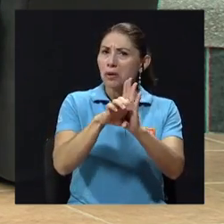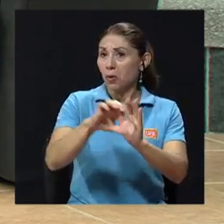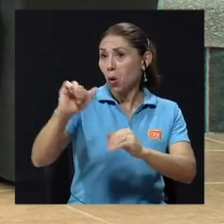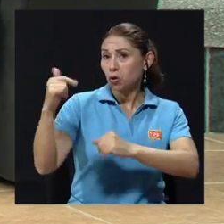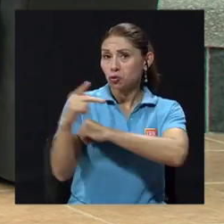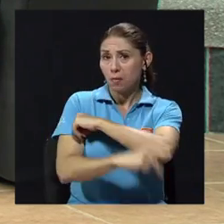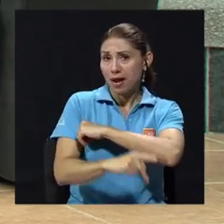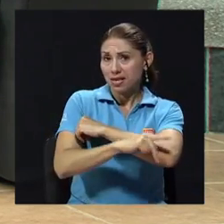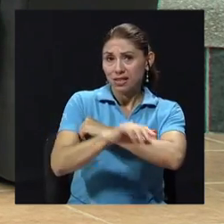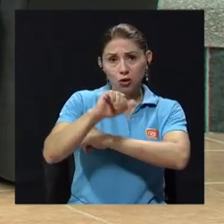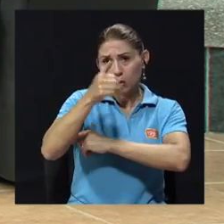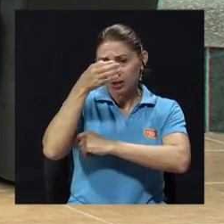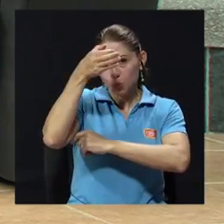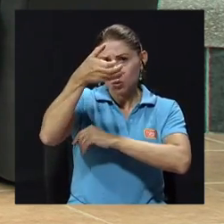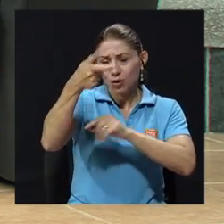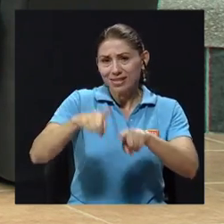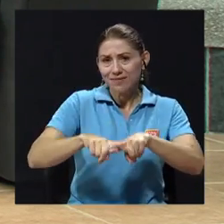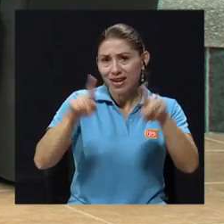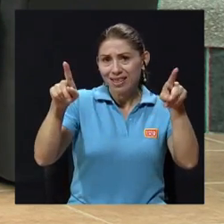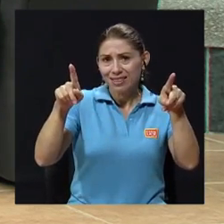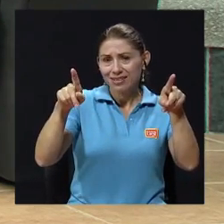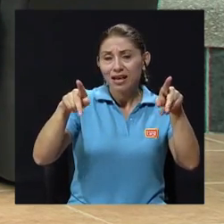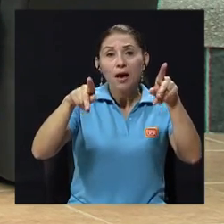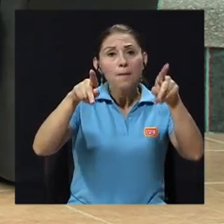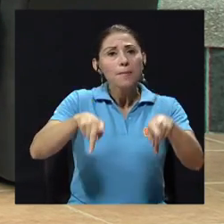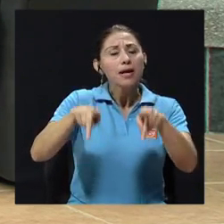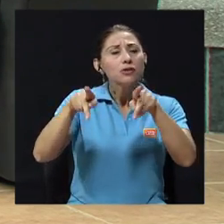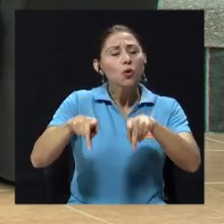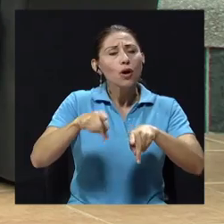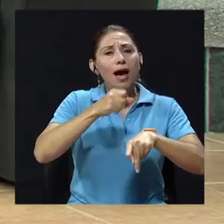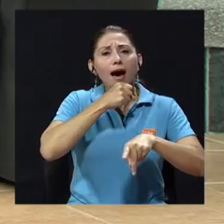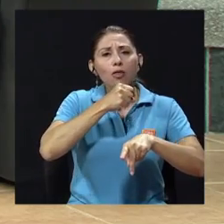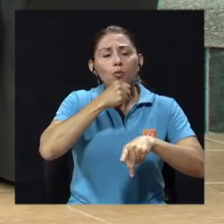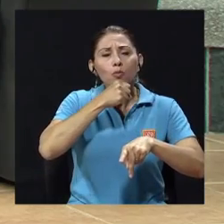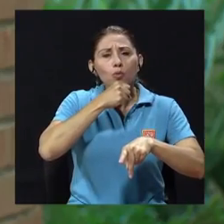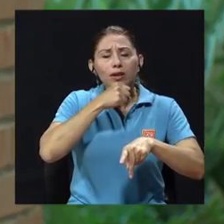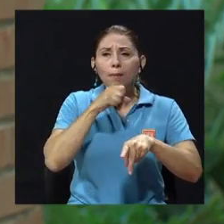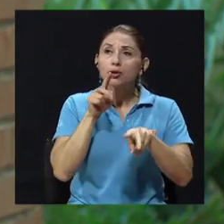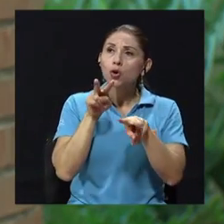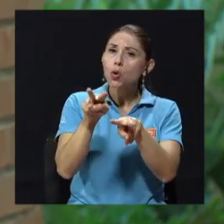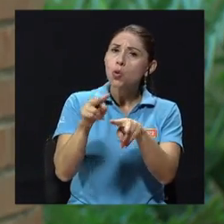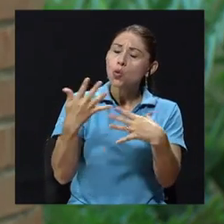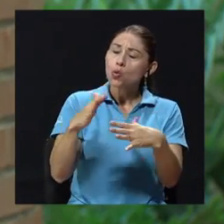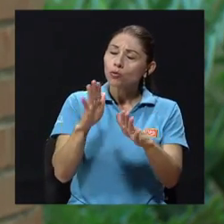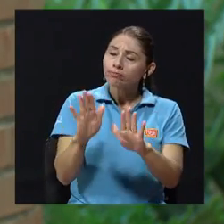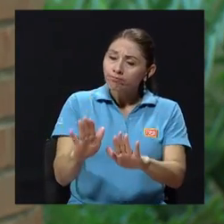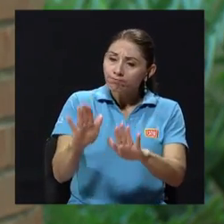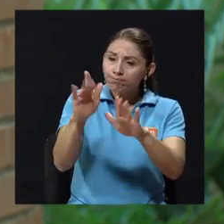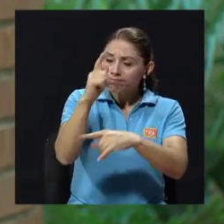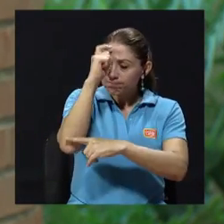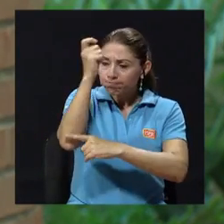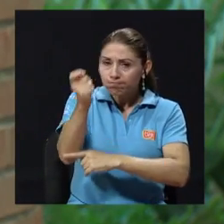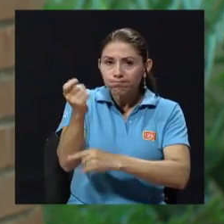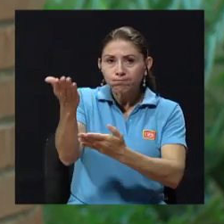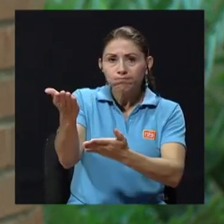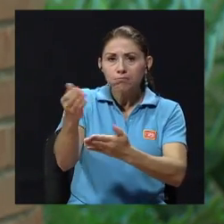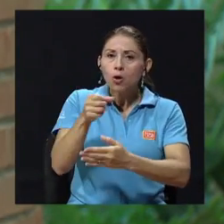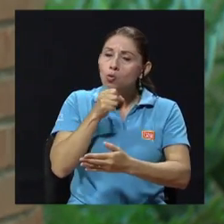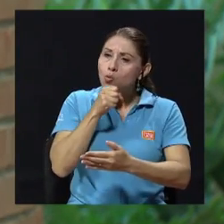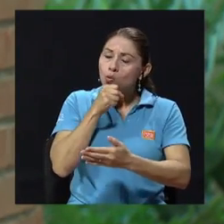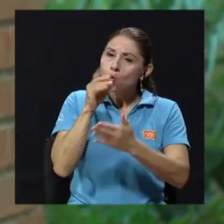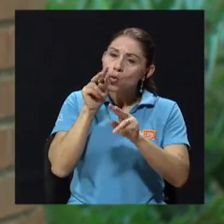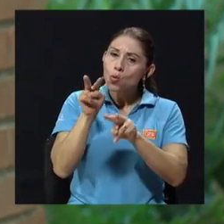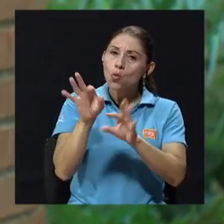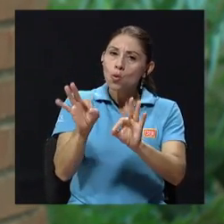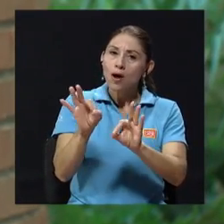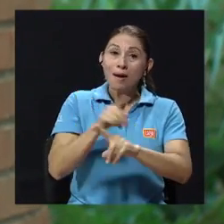culturas la persona adulta mayor realmente es valorada. No obstante, en nuestra sociedad muchas veces